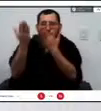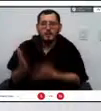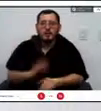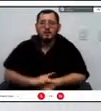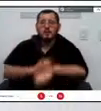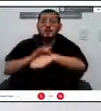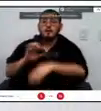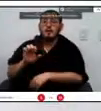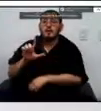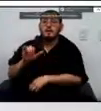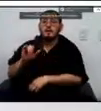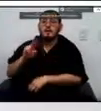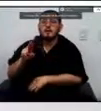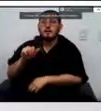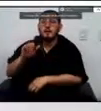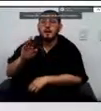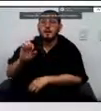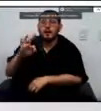su opinión